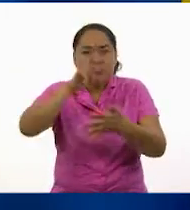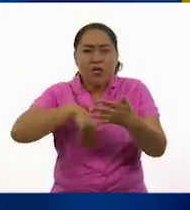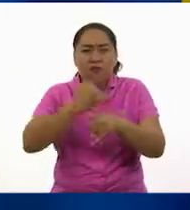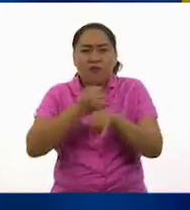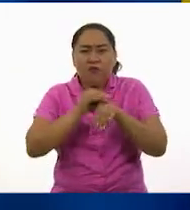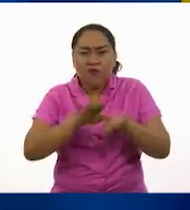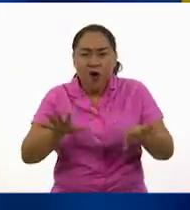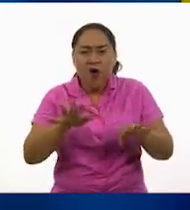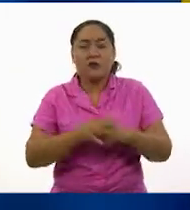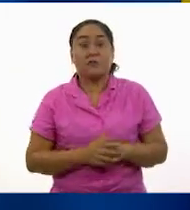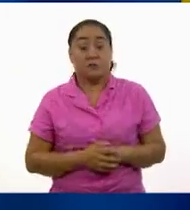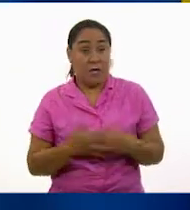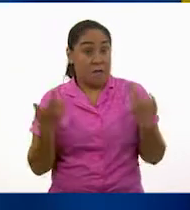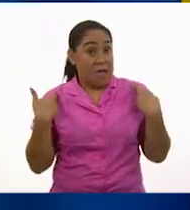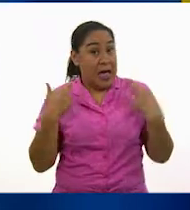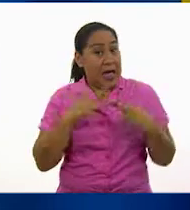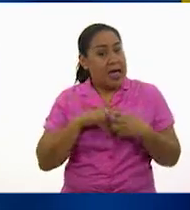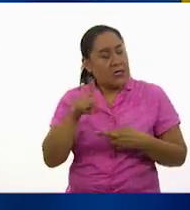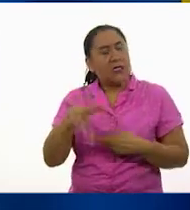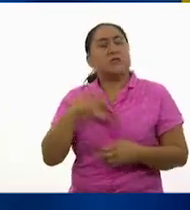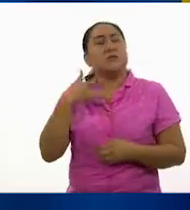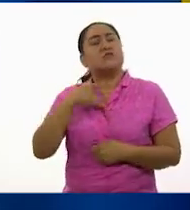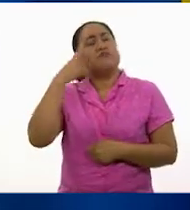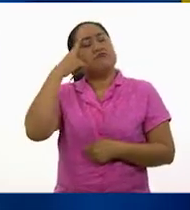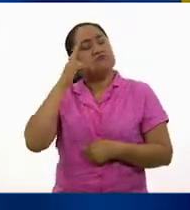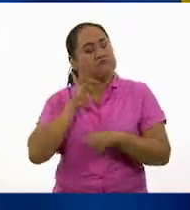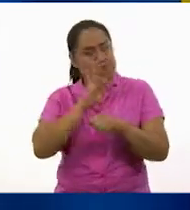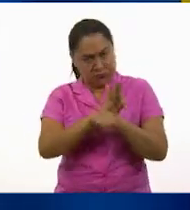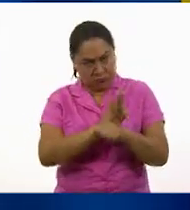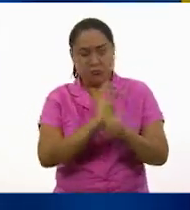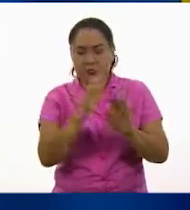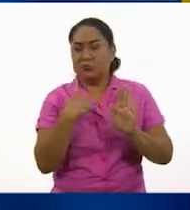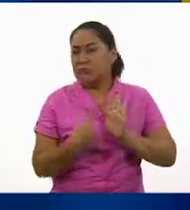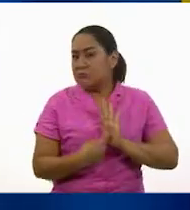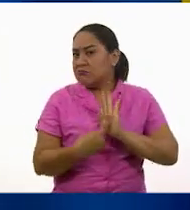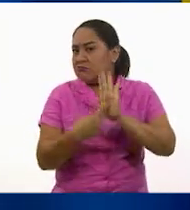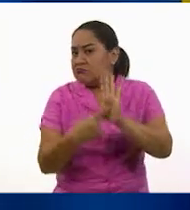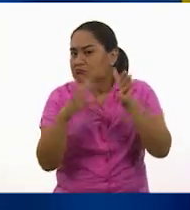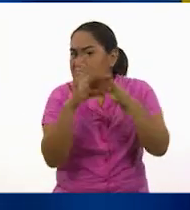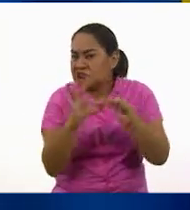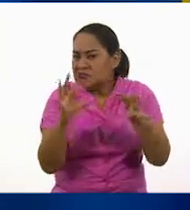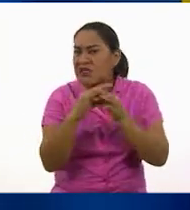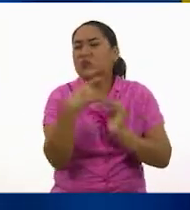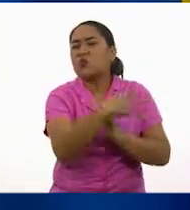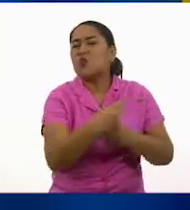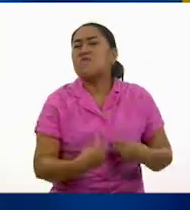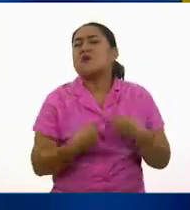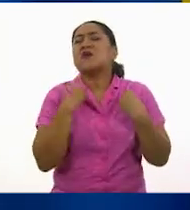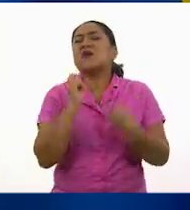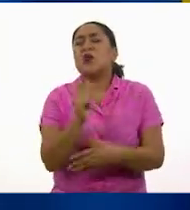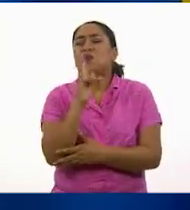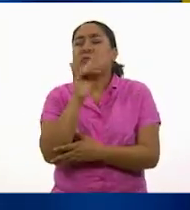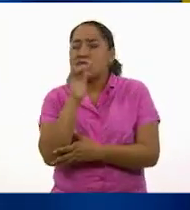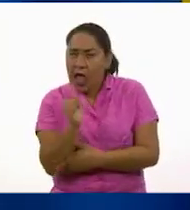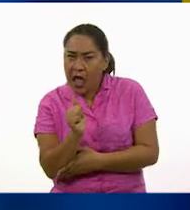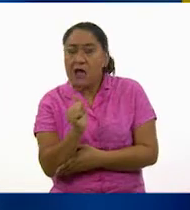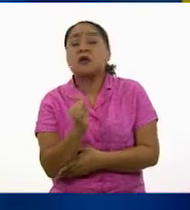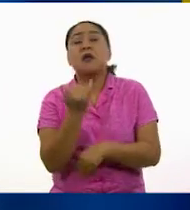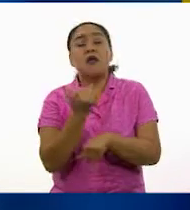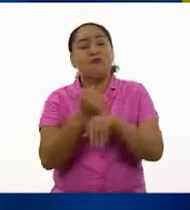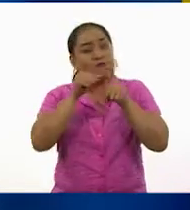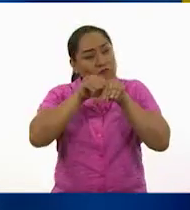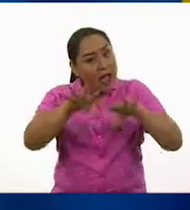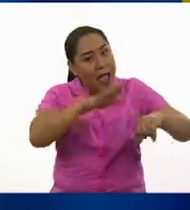maestro puso todo de su parte para mostrarle a todos la realidad de Lupita. Brindarle la información